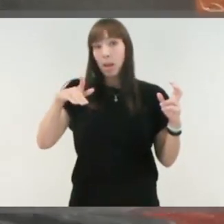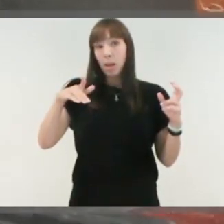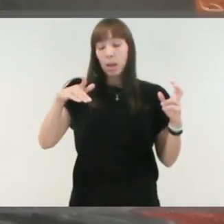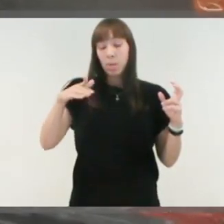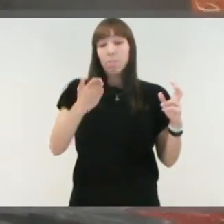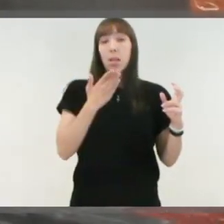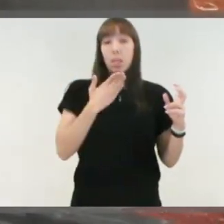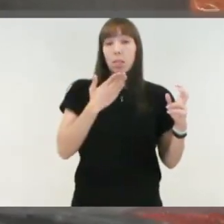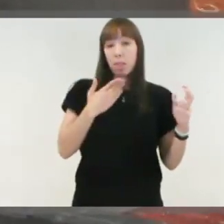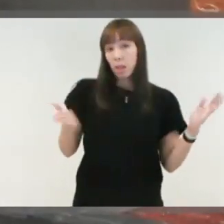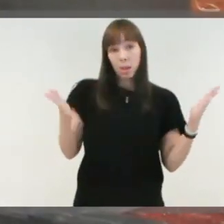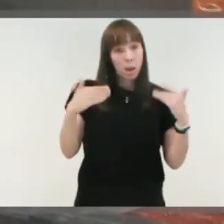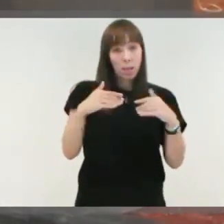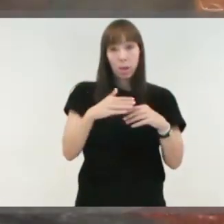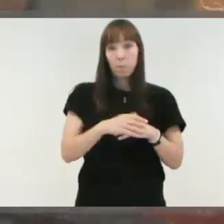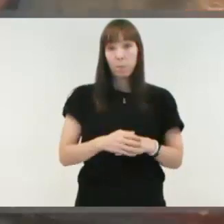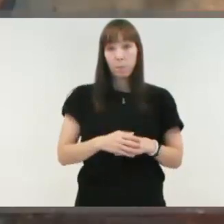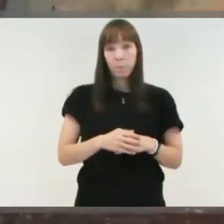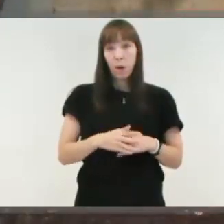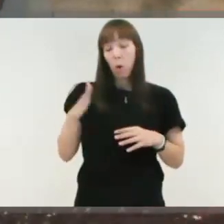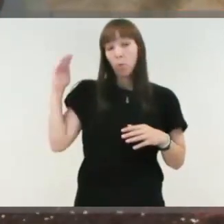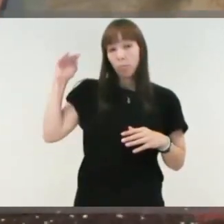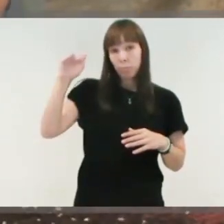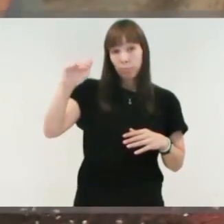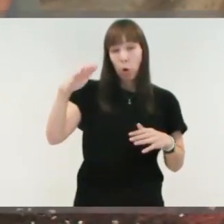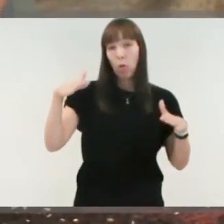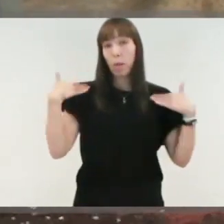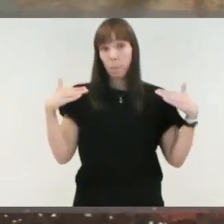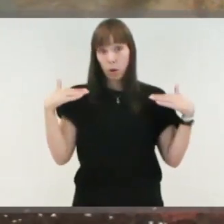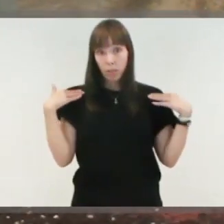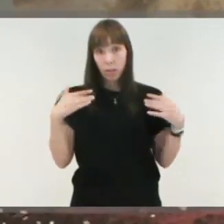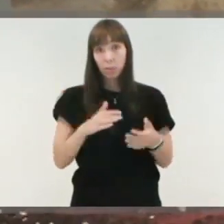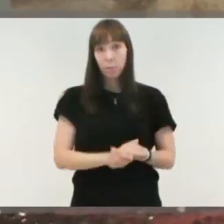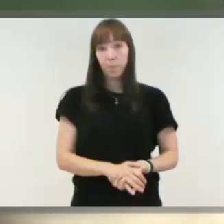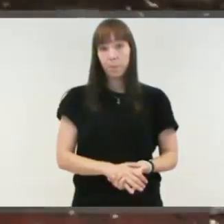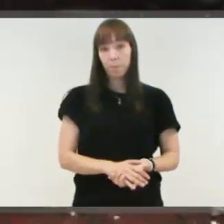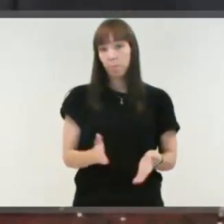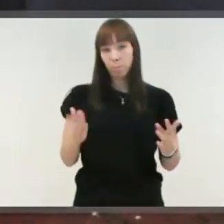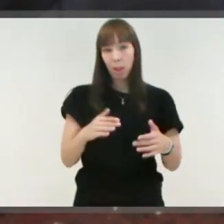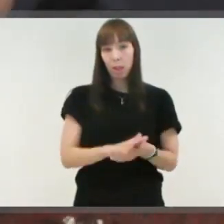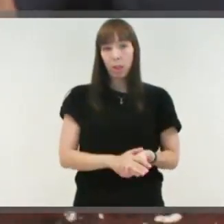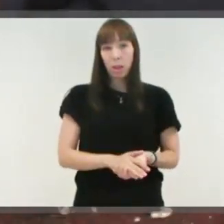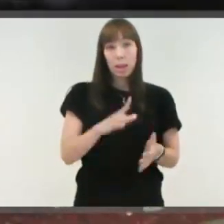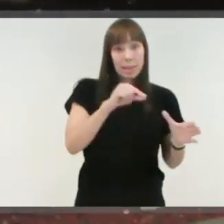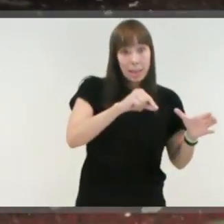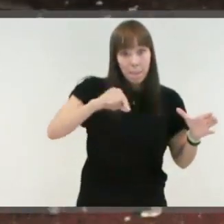mucho ocio o salidas o hacer deporte. Aquí plantamos semillas,